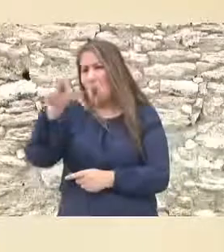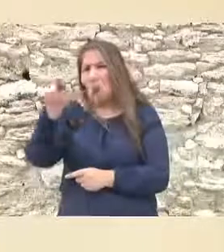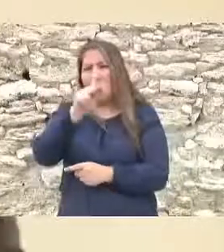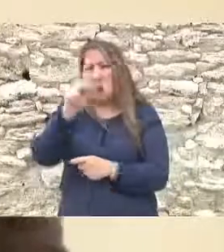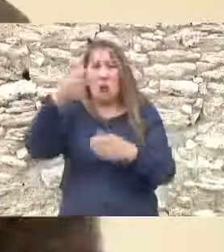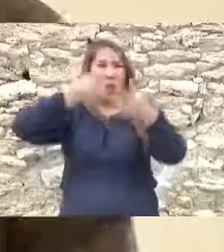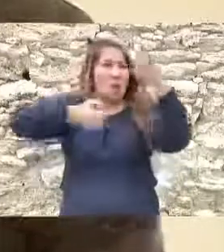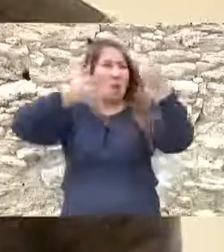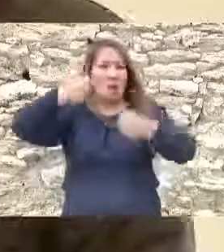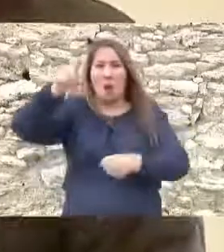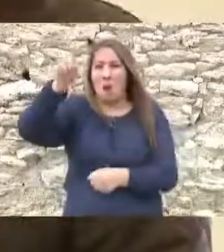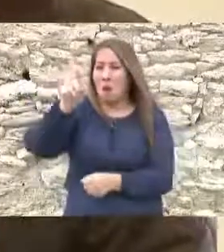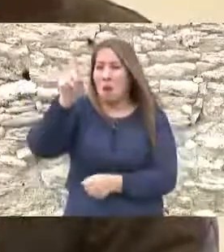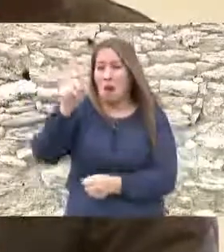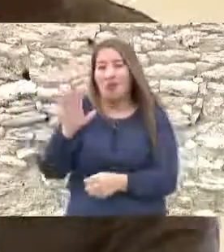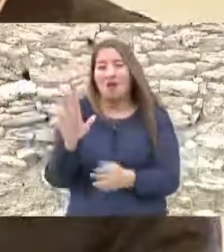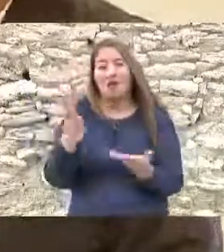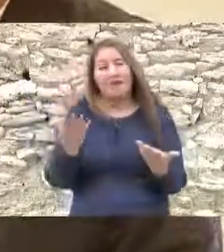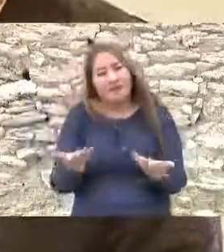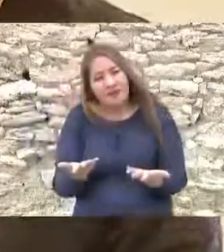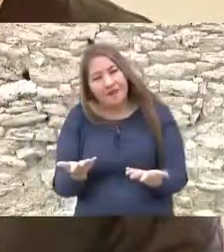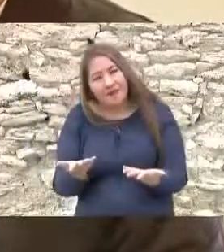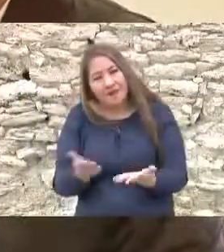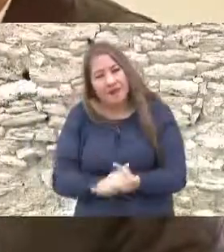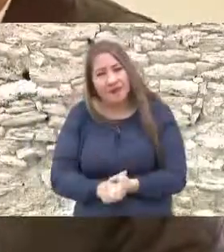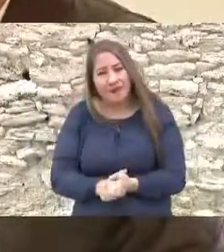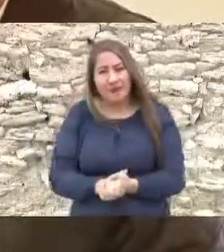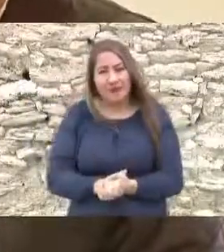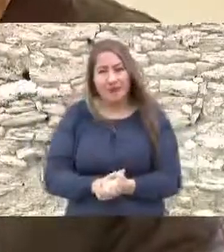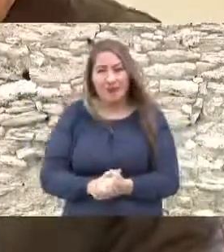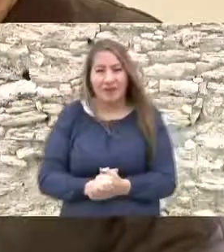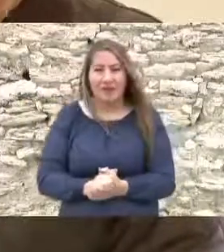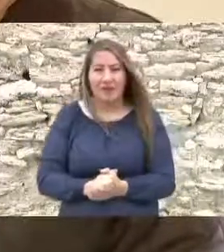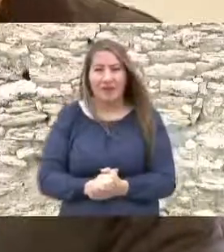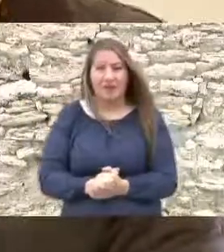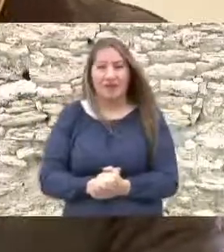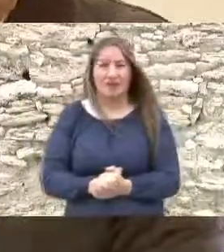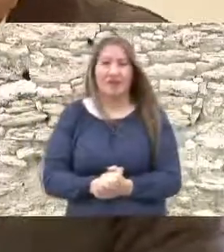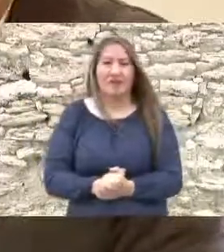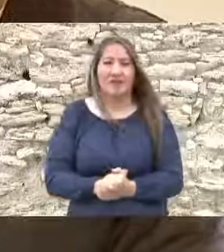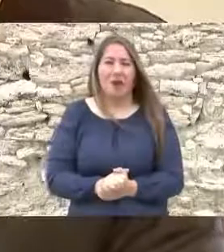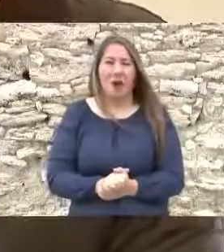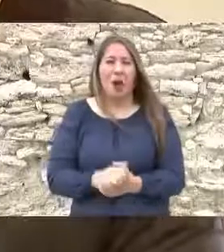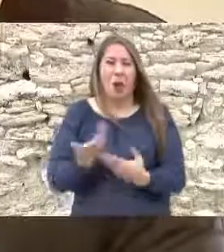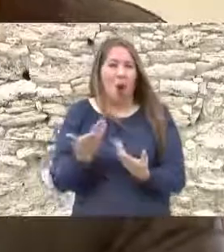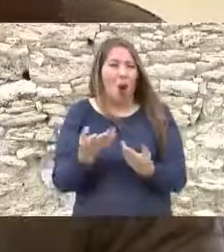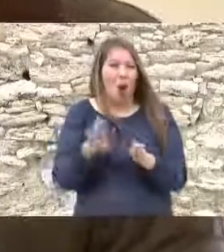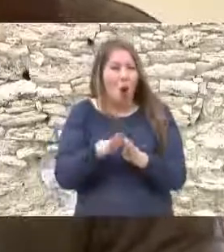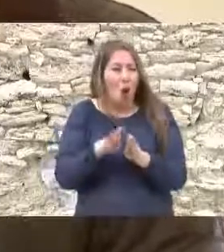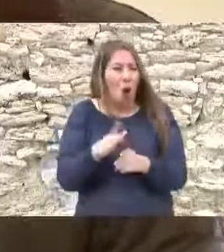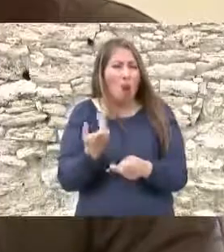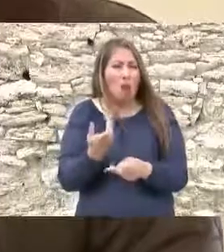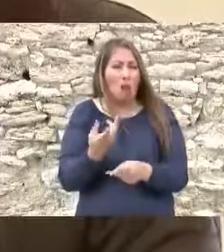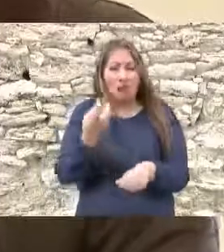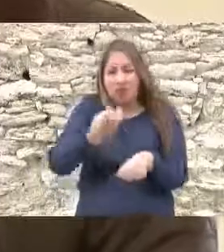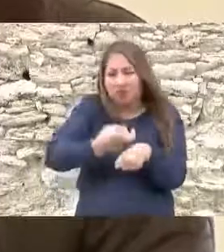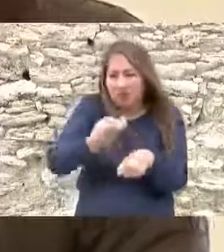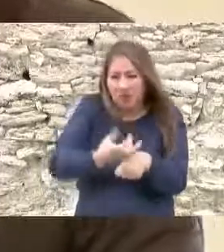entonces por qué no sin dejar de producir la cerveza